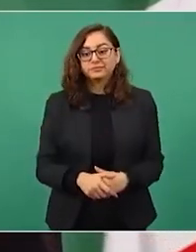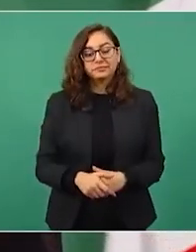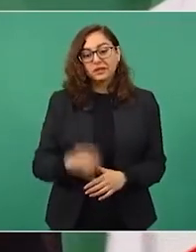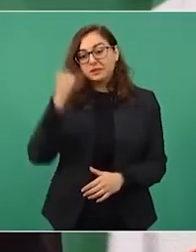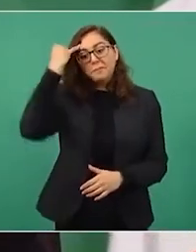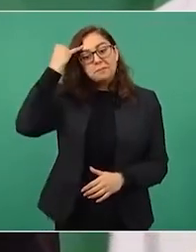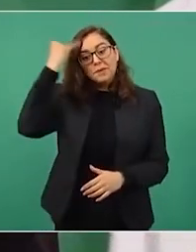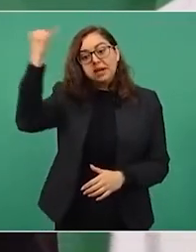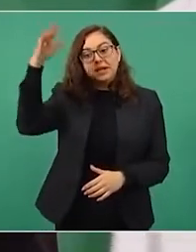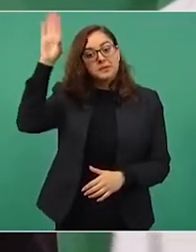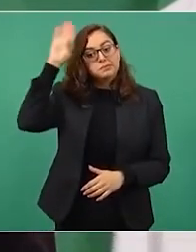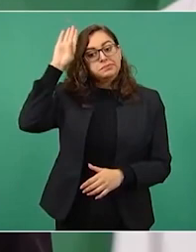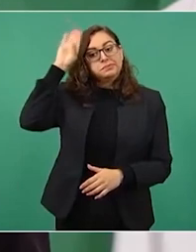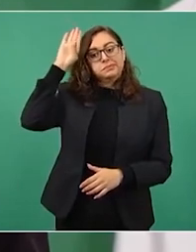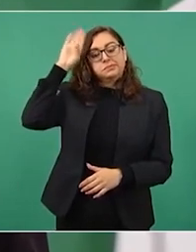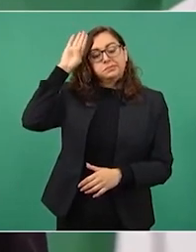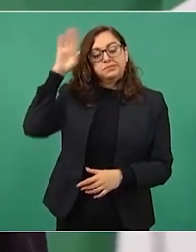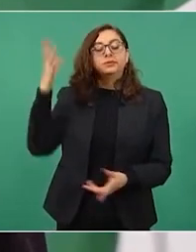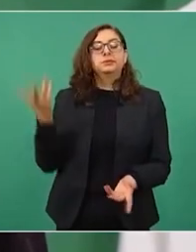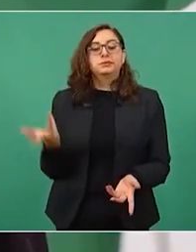la concentración